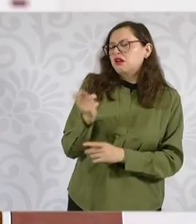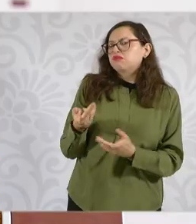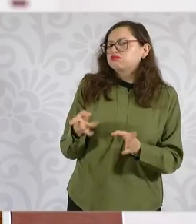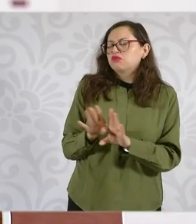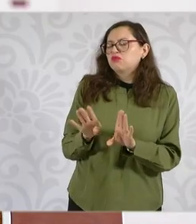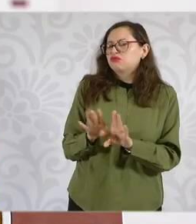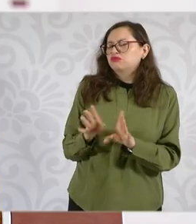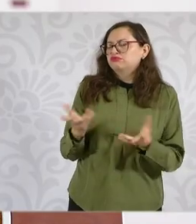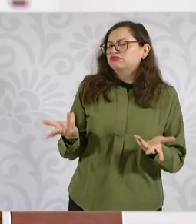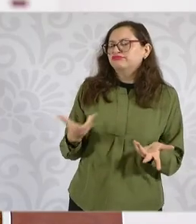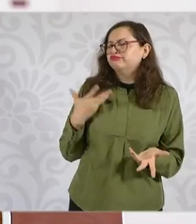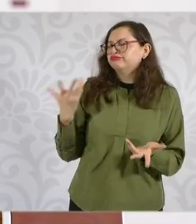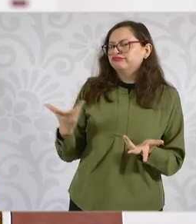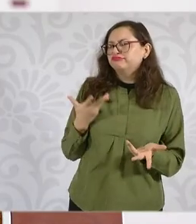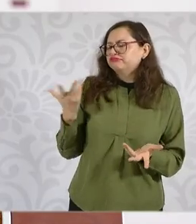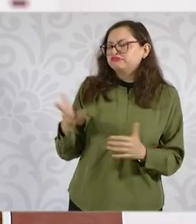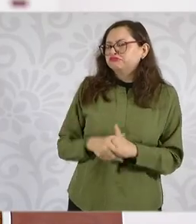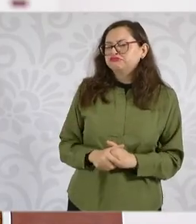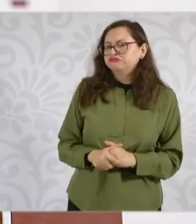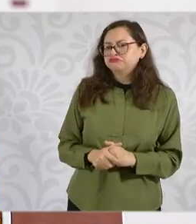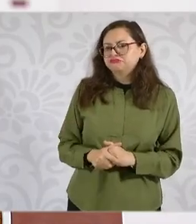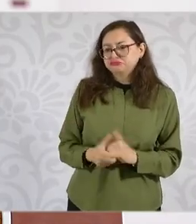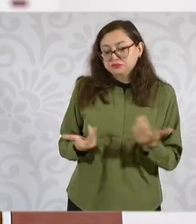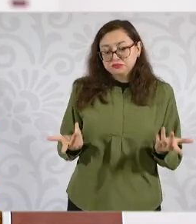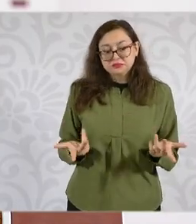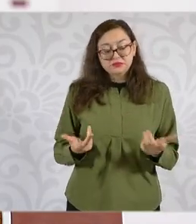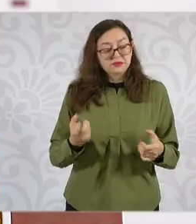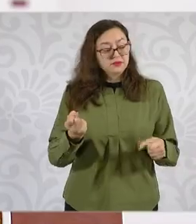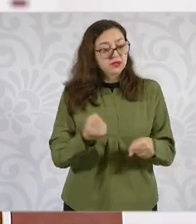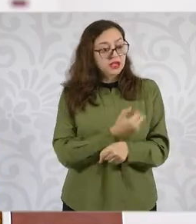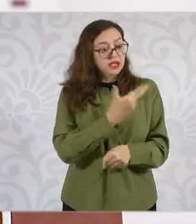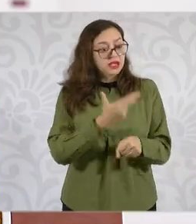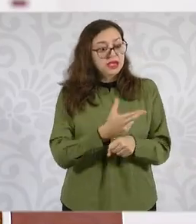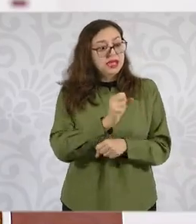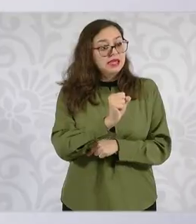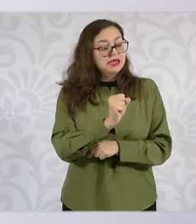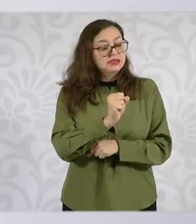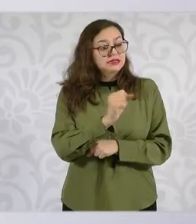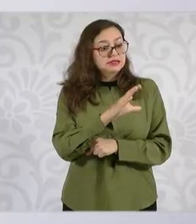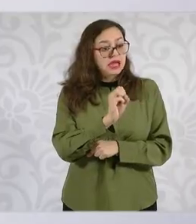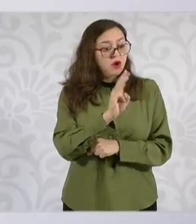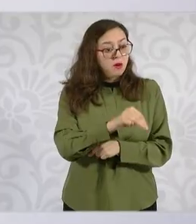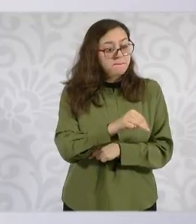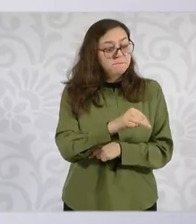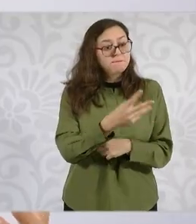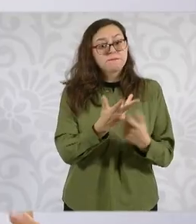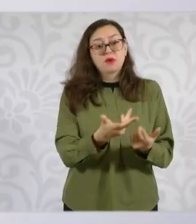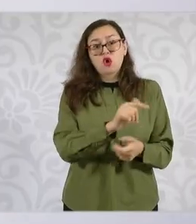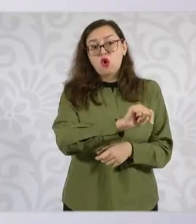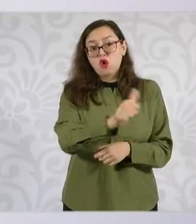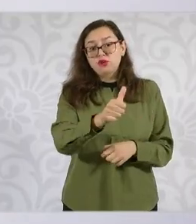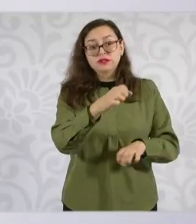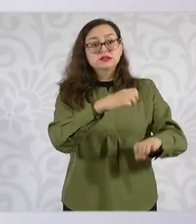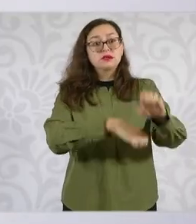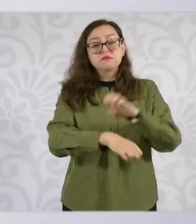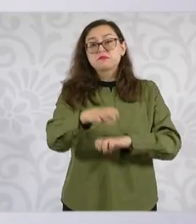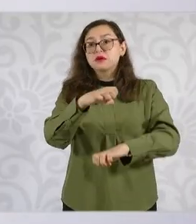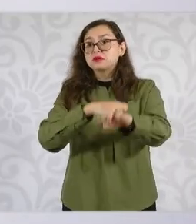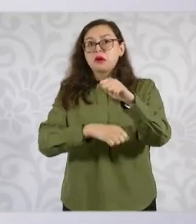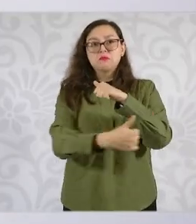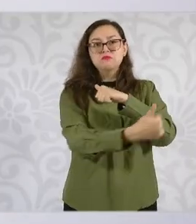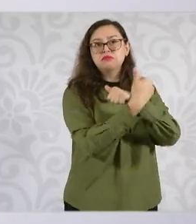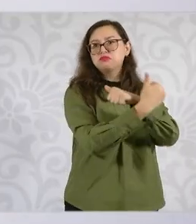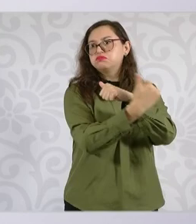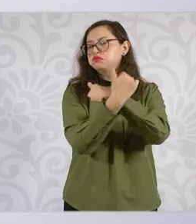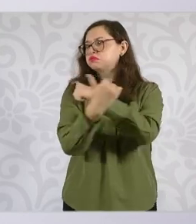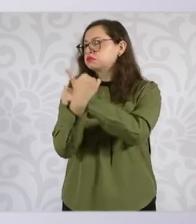Tengo conocimiento a través del secretario de Economía y de manera directa de muchísimas empresas que quieren